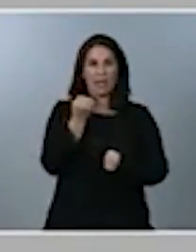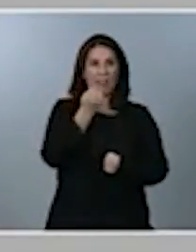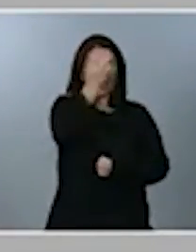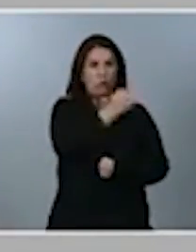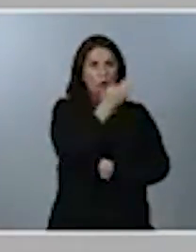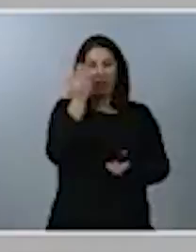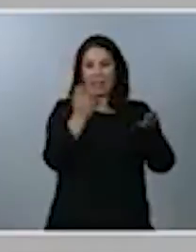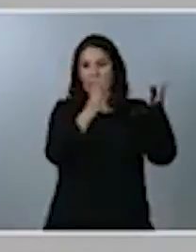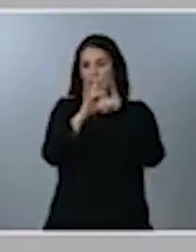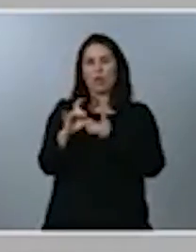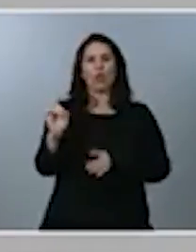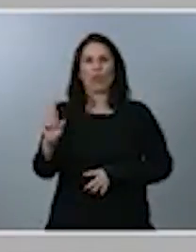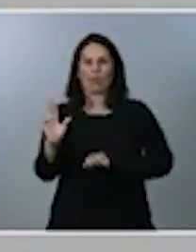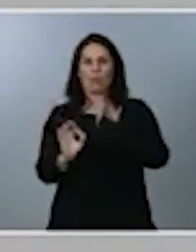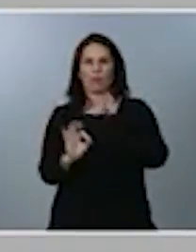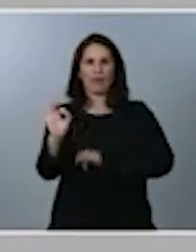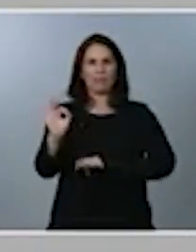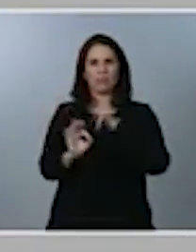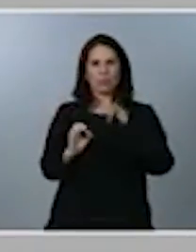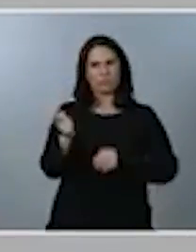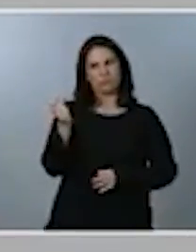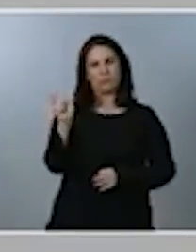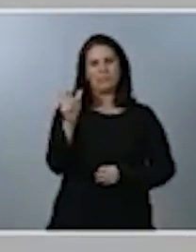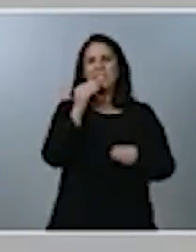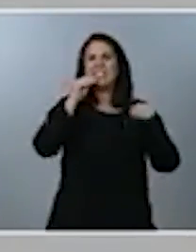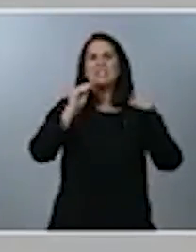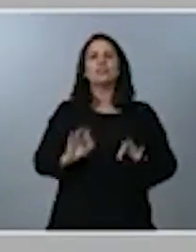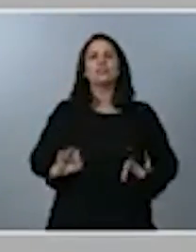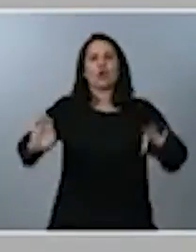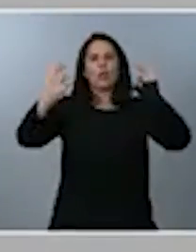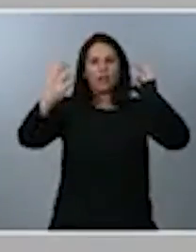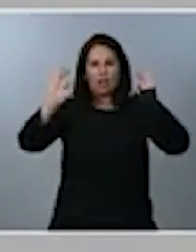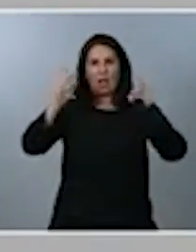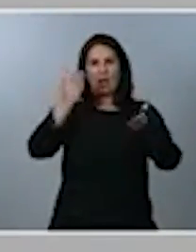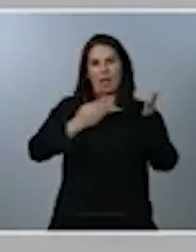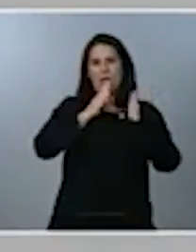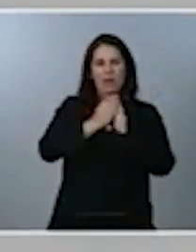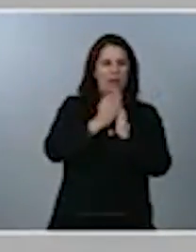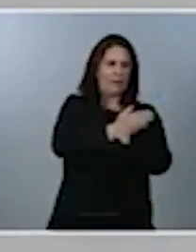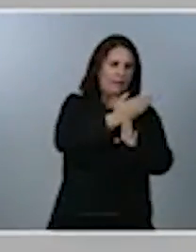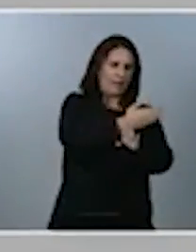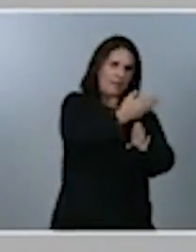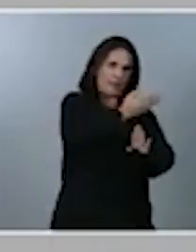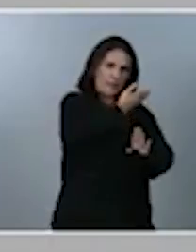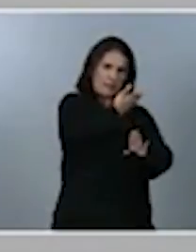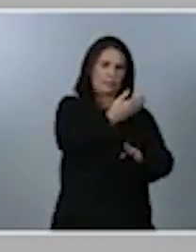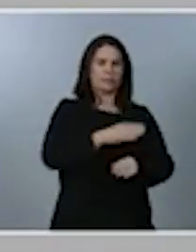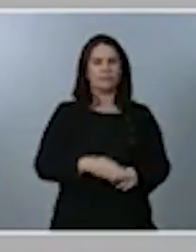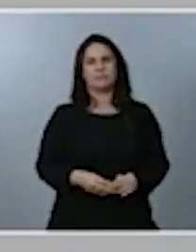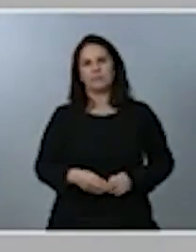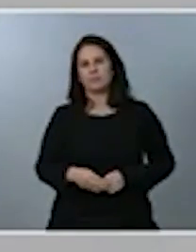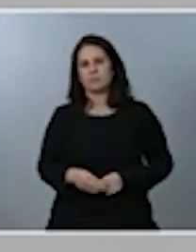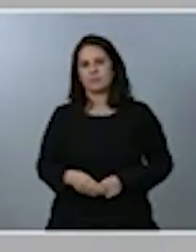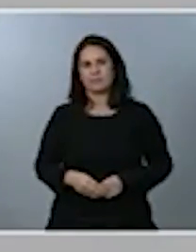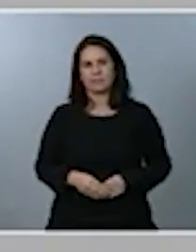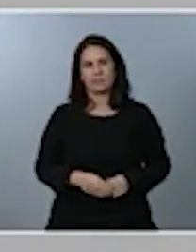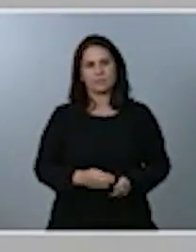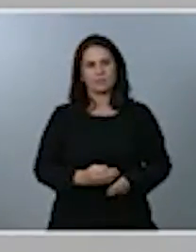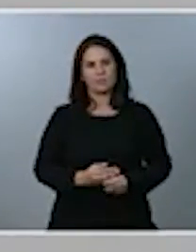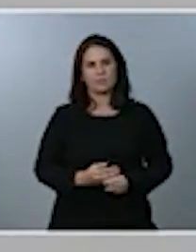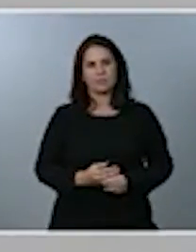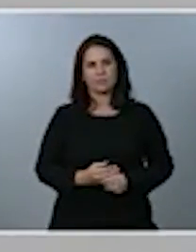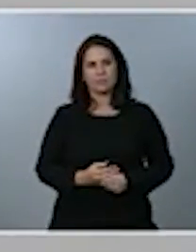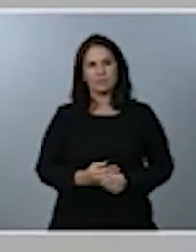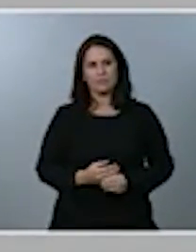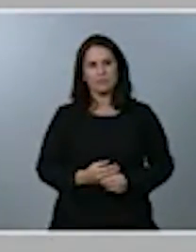una cifra histórica también en la composición de las cuentas públicas. ¿Qué queremos con